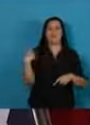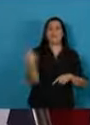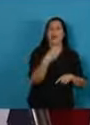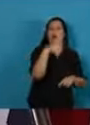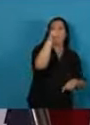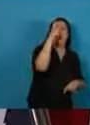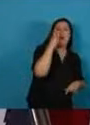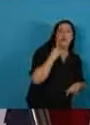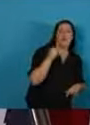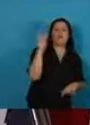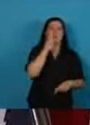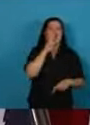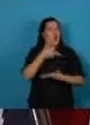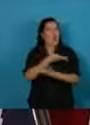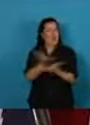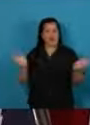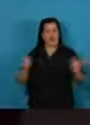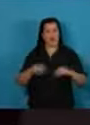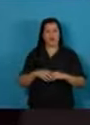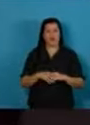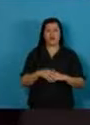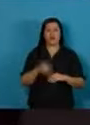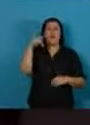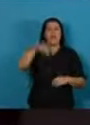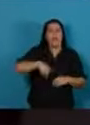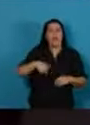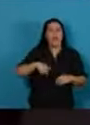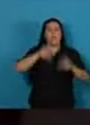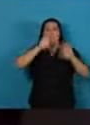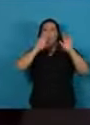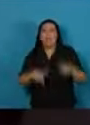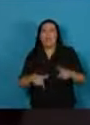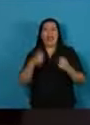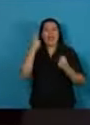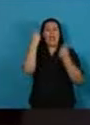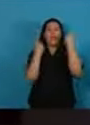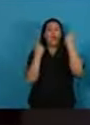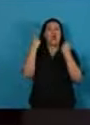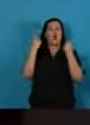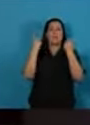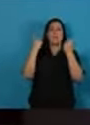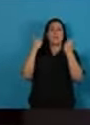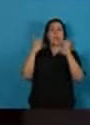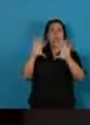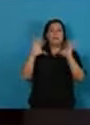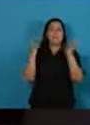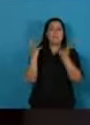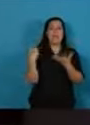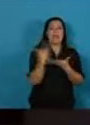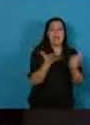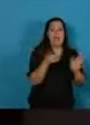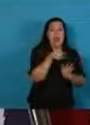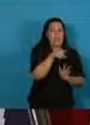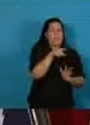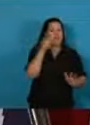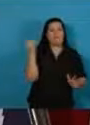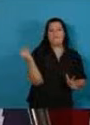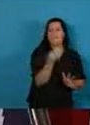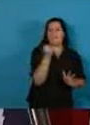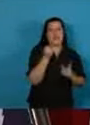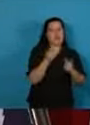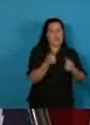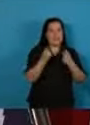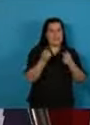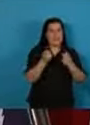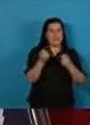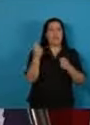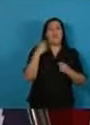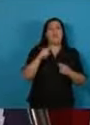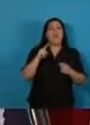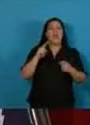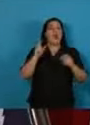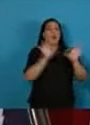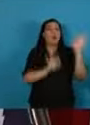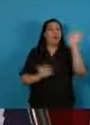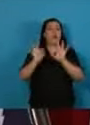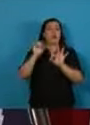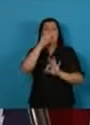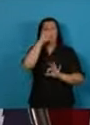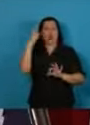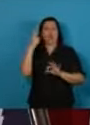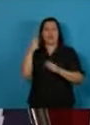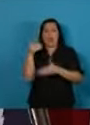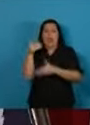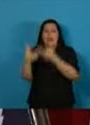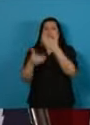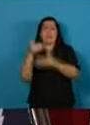a todos. El plan macroeconómico que perseguimos es una pieza central, pero que no está aislada de un proyecto nacional de